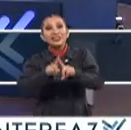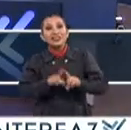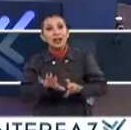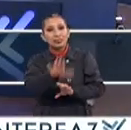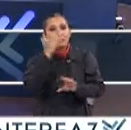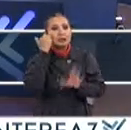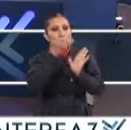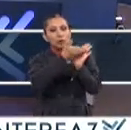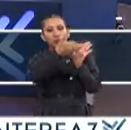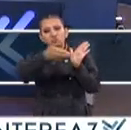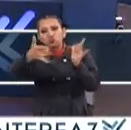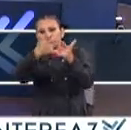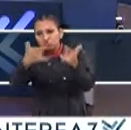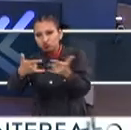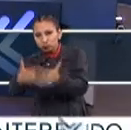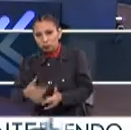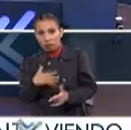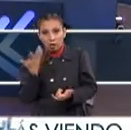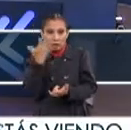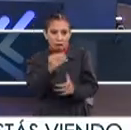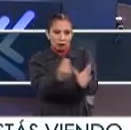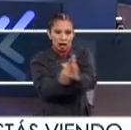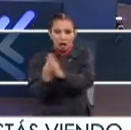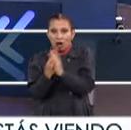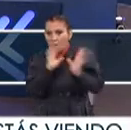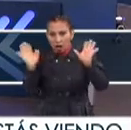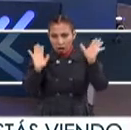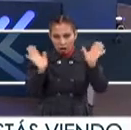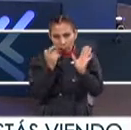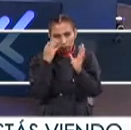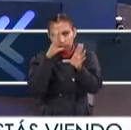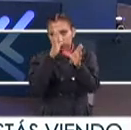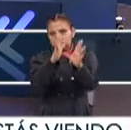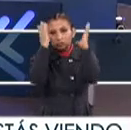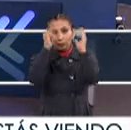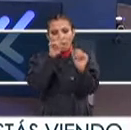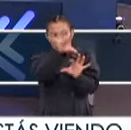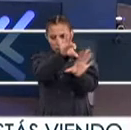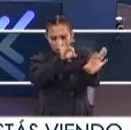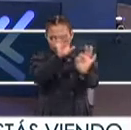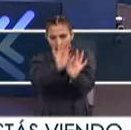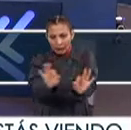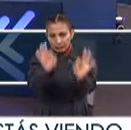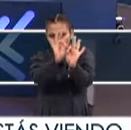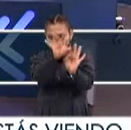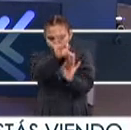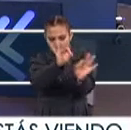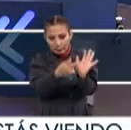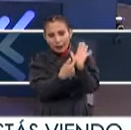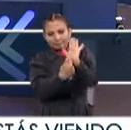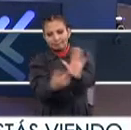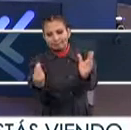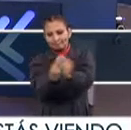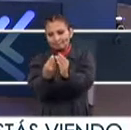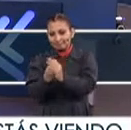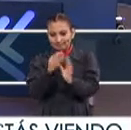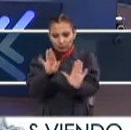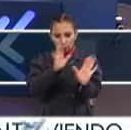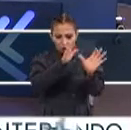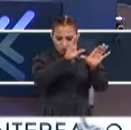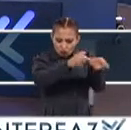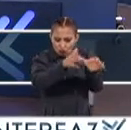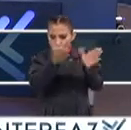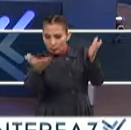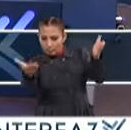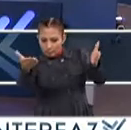periodos históricos Porque bueno Imposible que en 10 sesiones Abarquemos tanto Pero sí vamos a hacer Una selección De lo más significativo Para establecer Digamos una